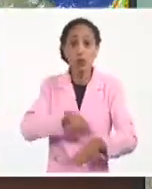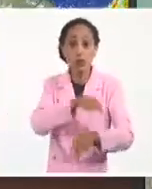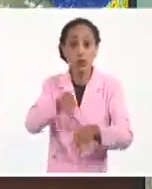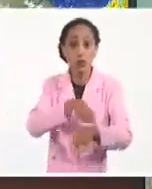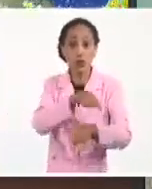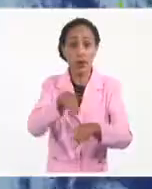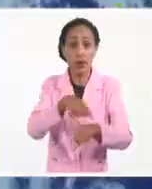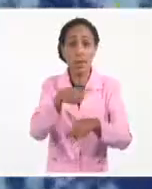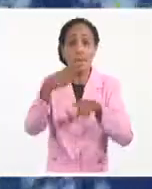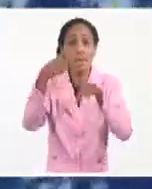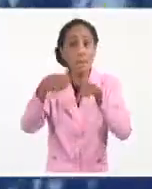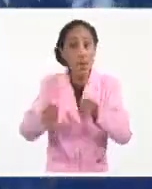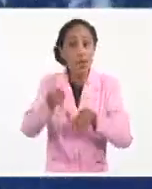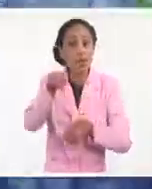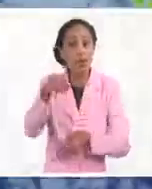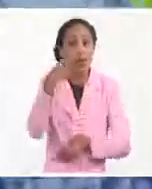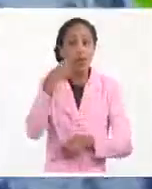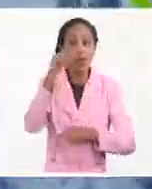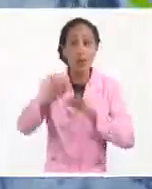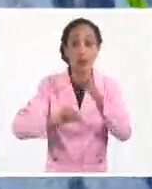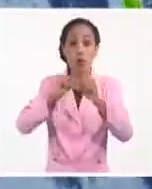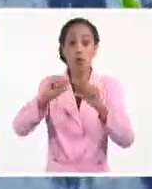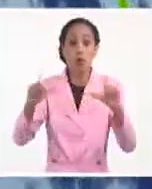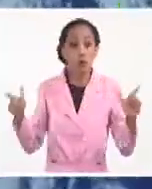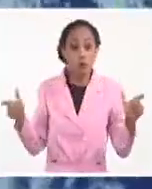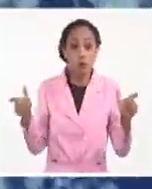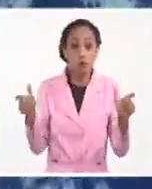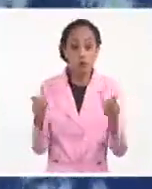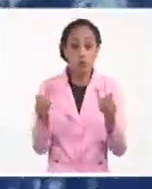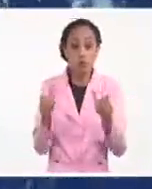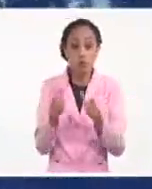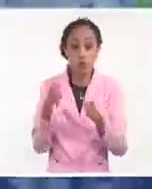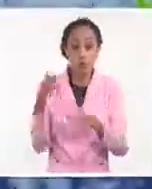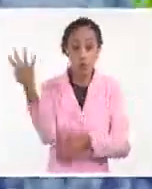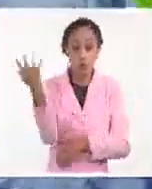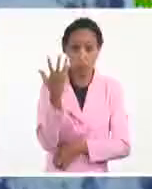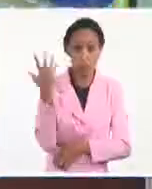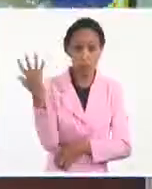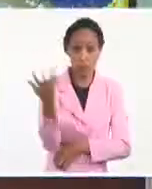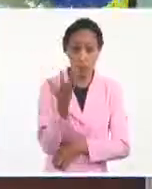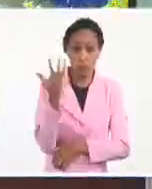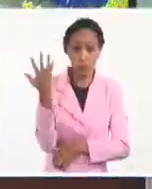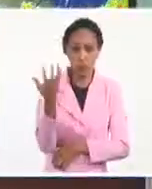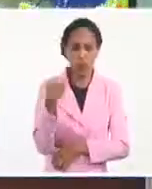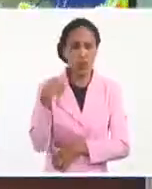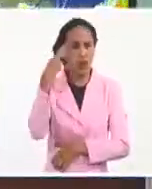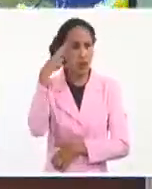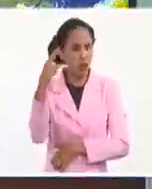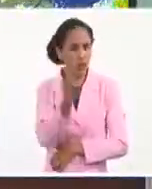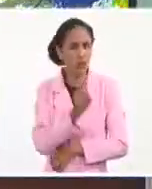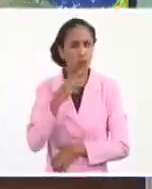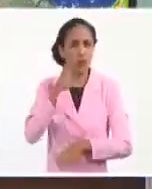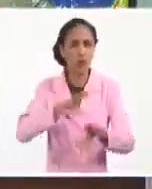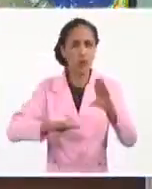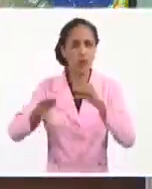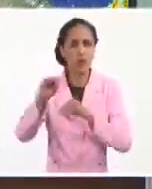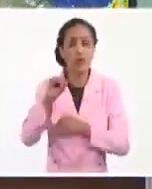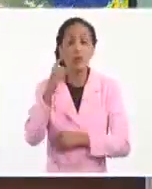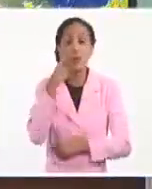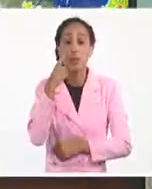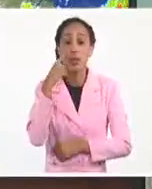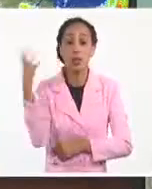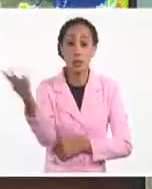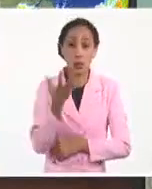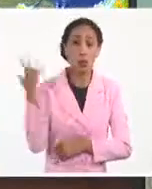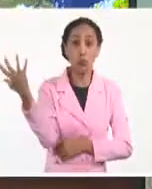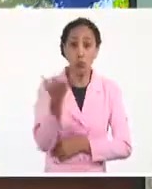Pero ha ido disminuyendo su velocidad de traslación. Recuerde que dijimos que la alta velocidad de